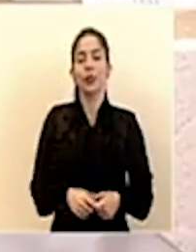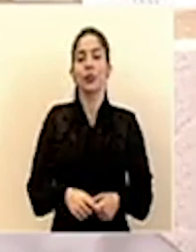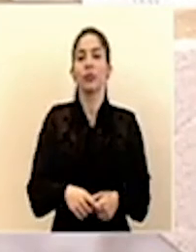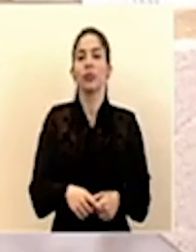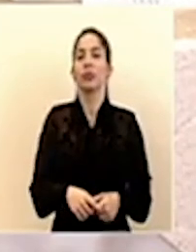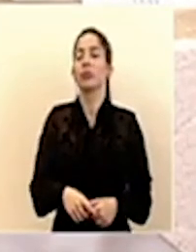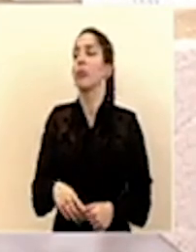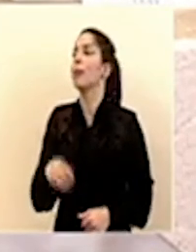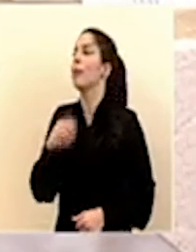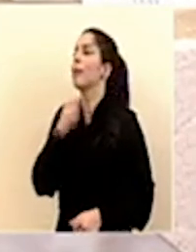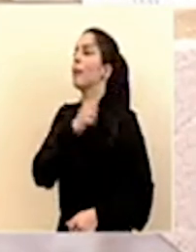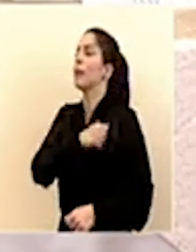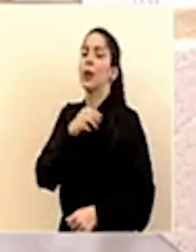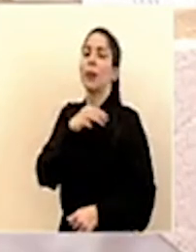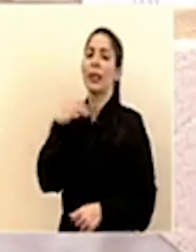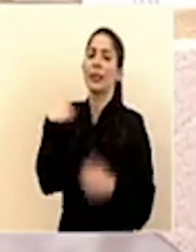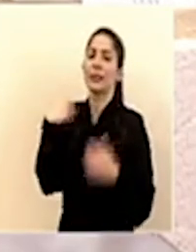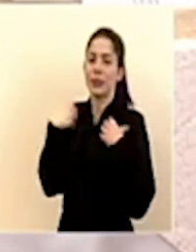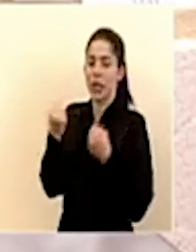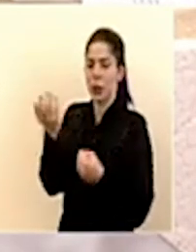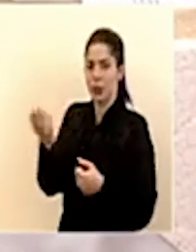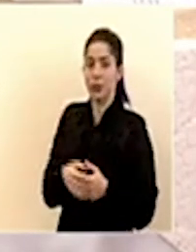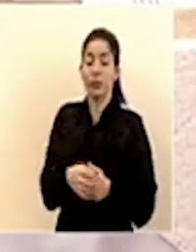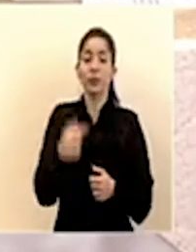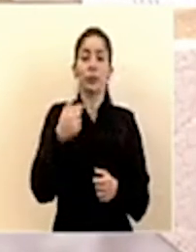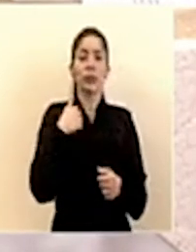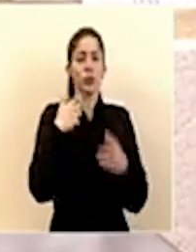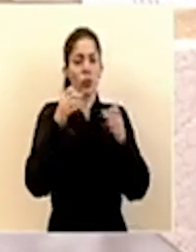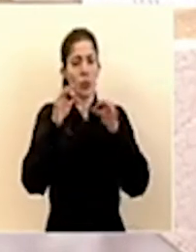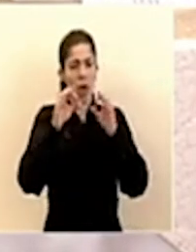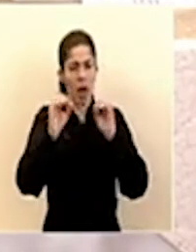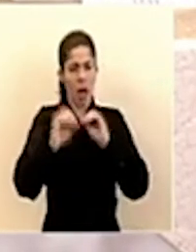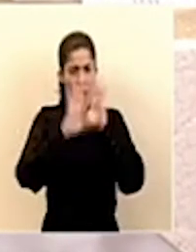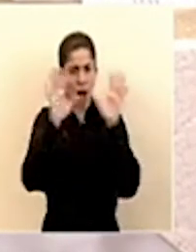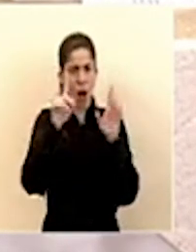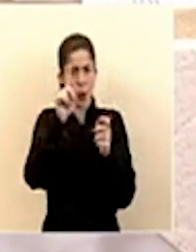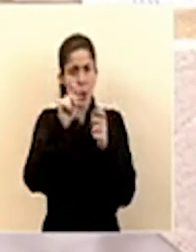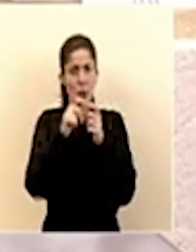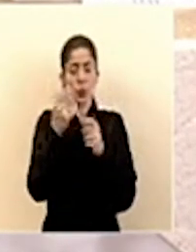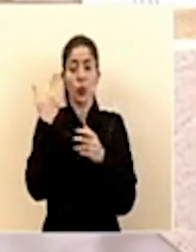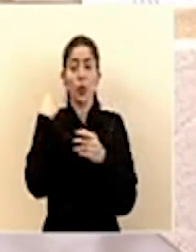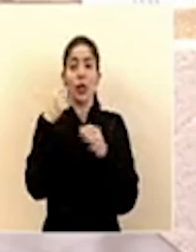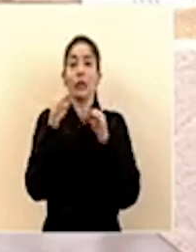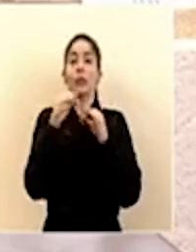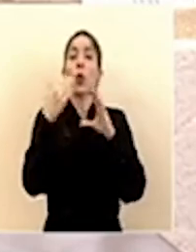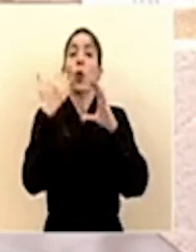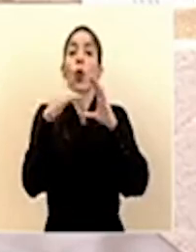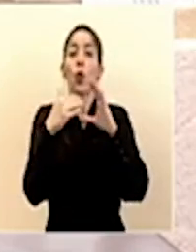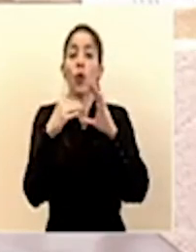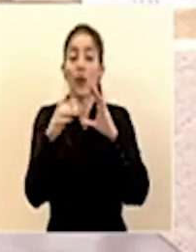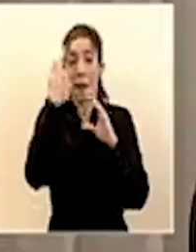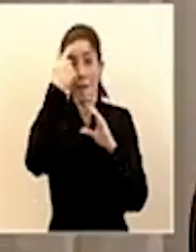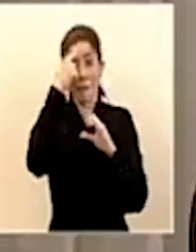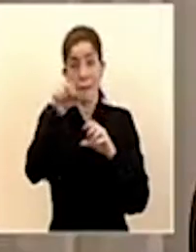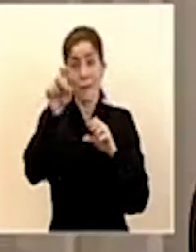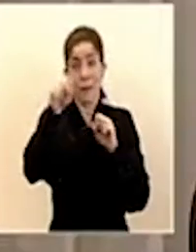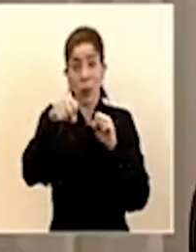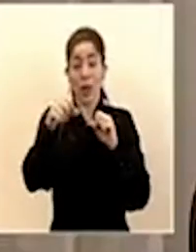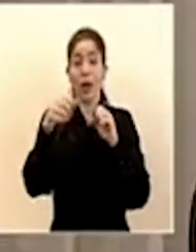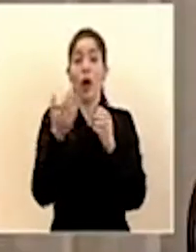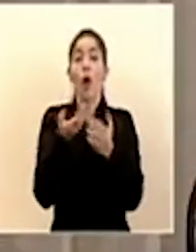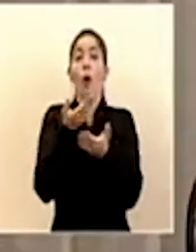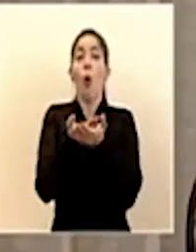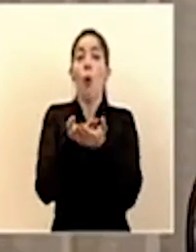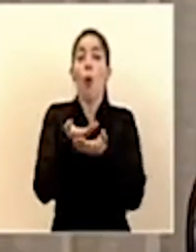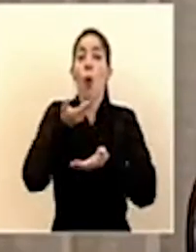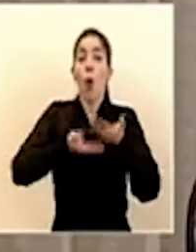perdón señor ministro de salud doctor Salas sí que yo quería aclarar un punto ahora mencionamos el correo electrónico para poder enviar ofrecimientos de